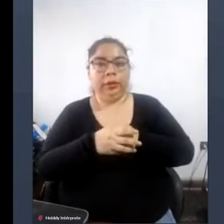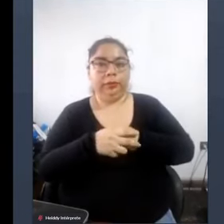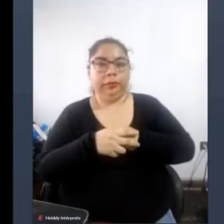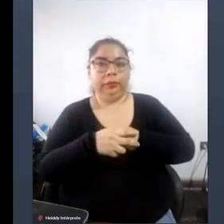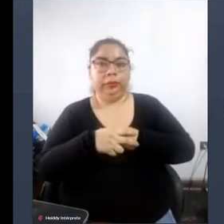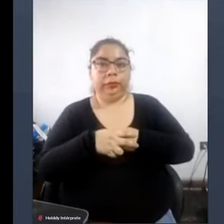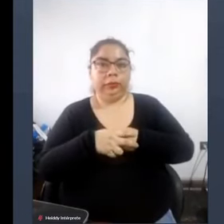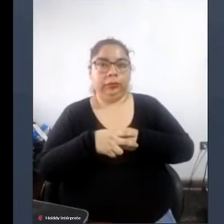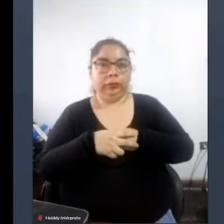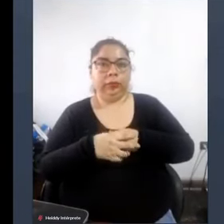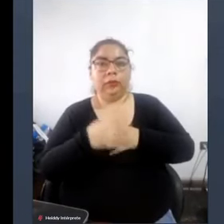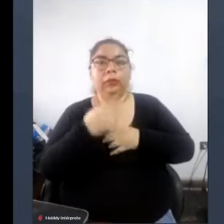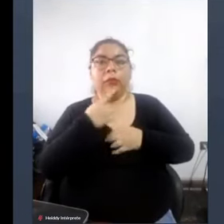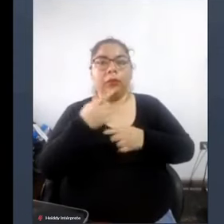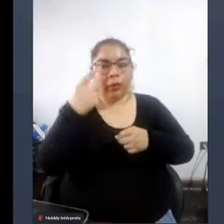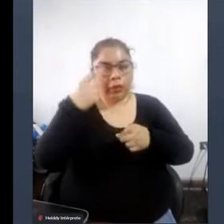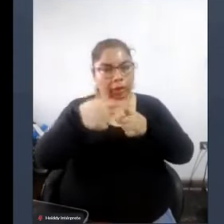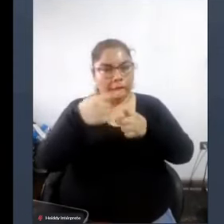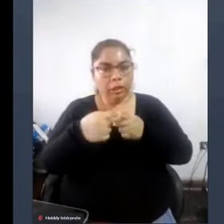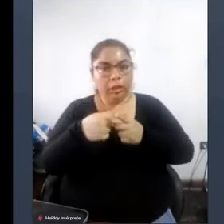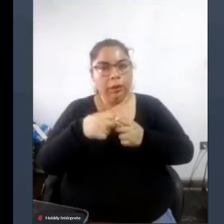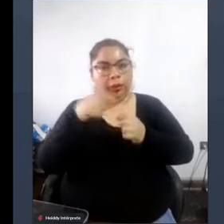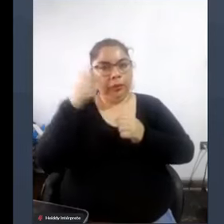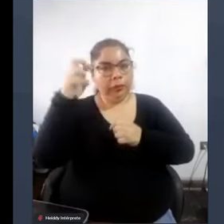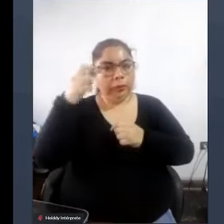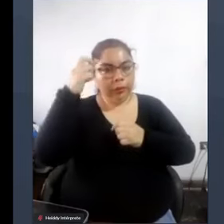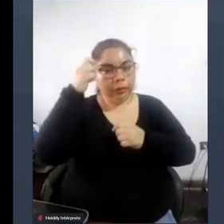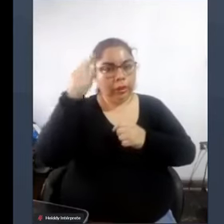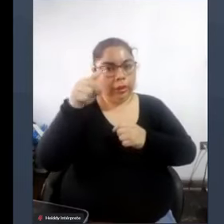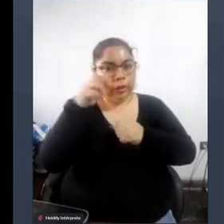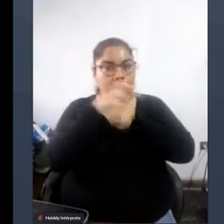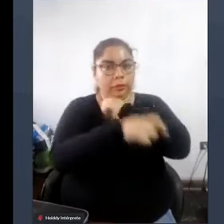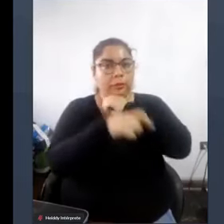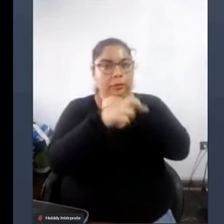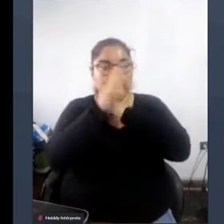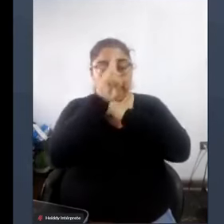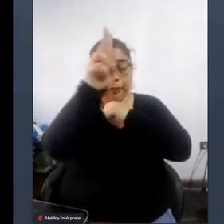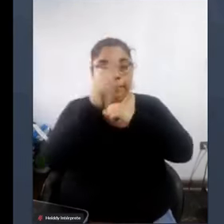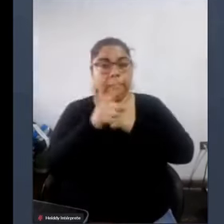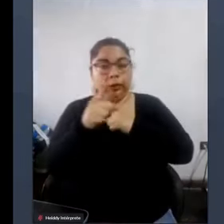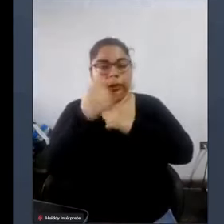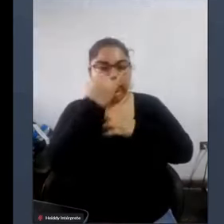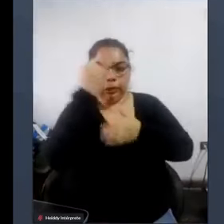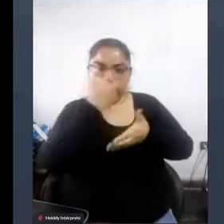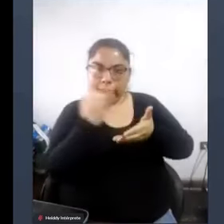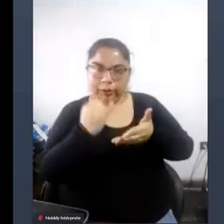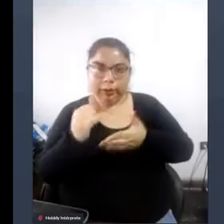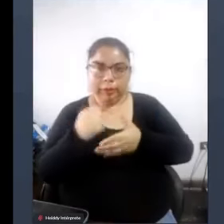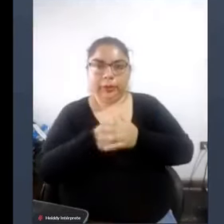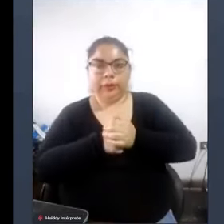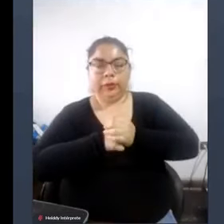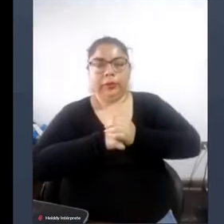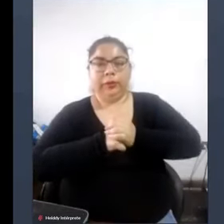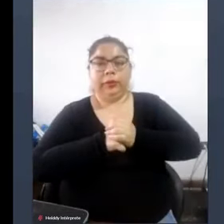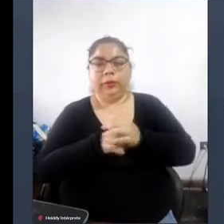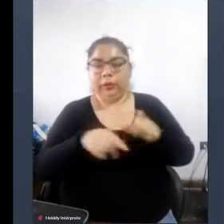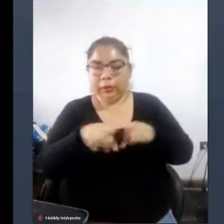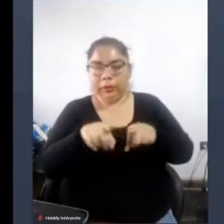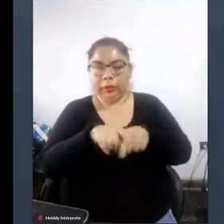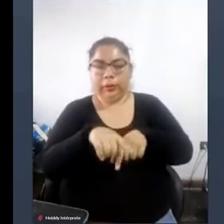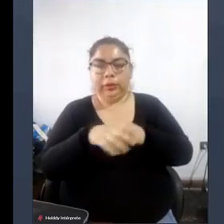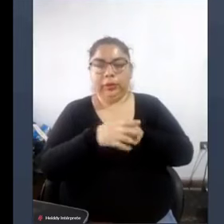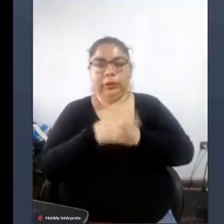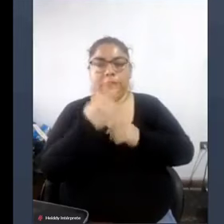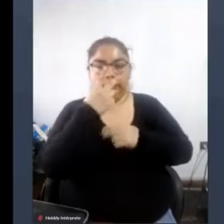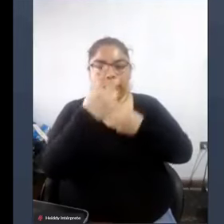menciona que numerosas políticas públicas en el Perú se han diseñado justamente con esa con esa con esa